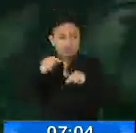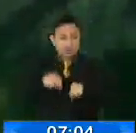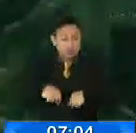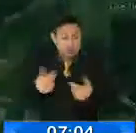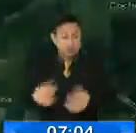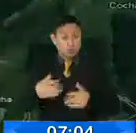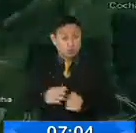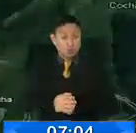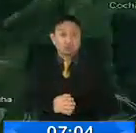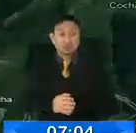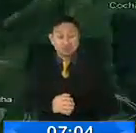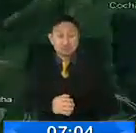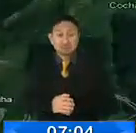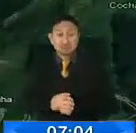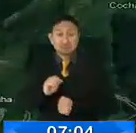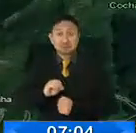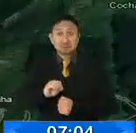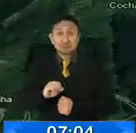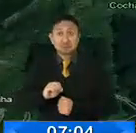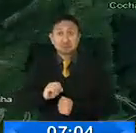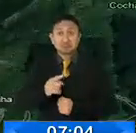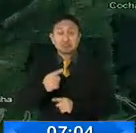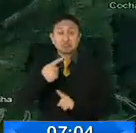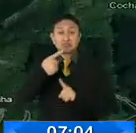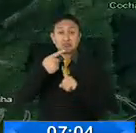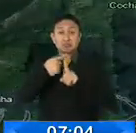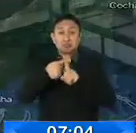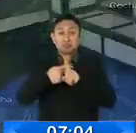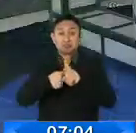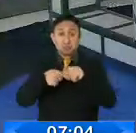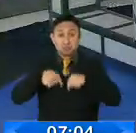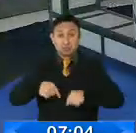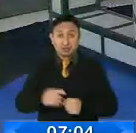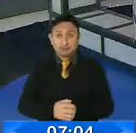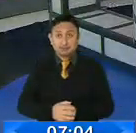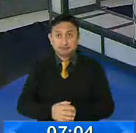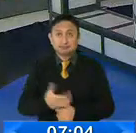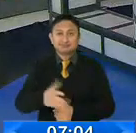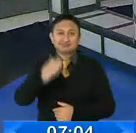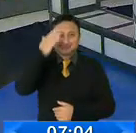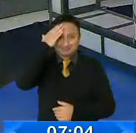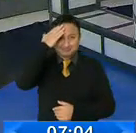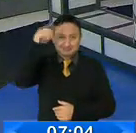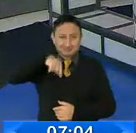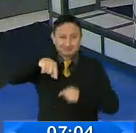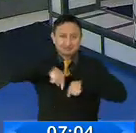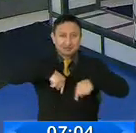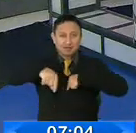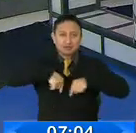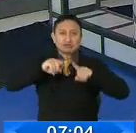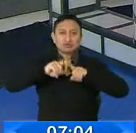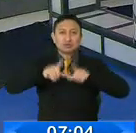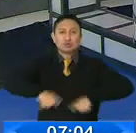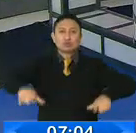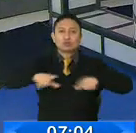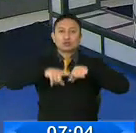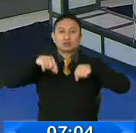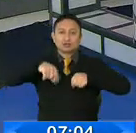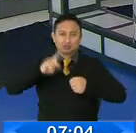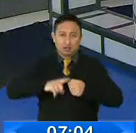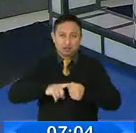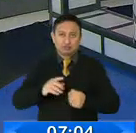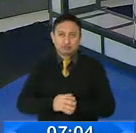como que el fin de mes nos está agarrando. Bueno, entonces ya sabe cómo está el tráfico en las distintas zonas de la capital,